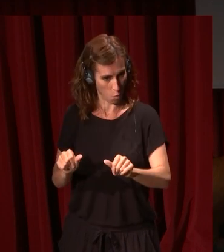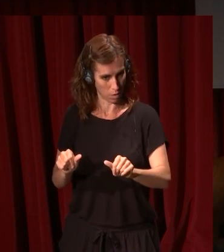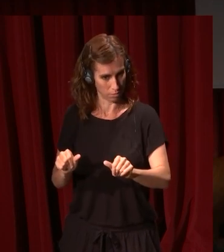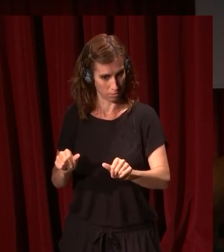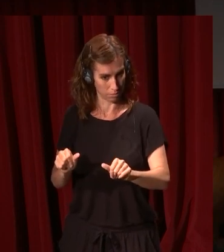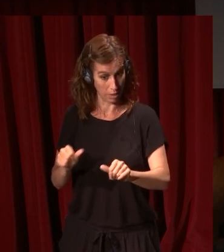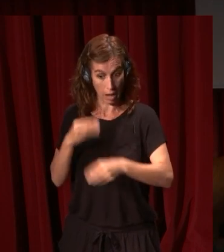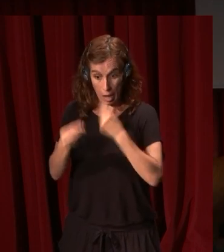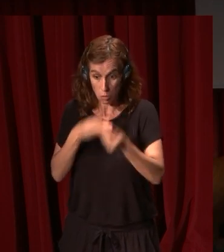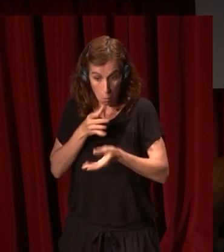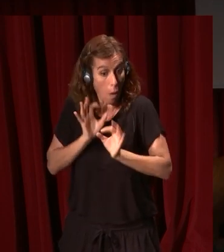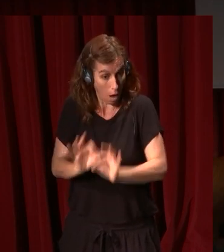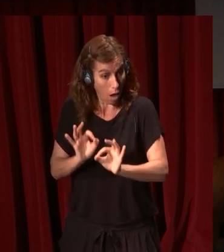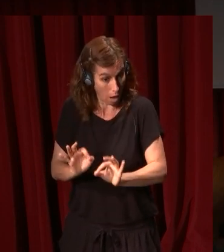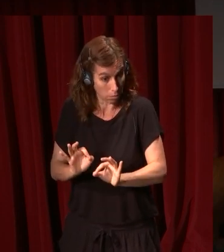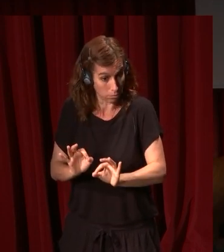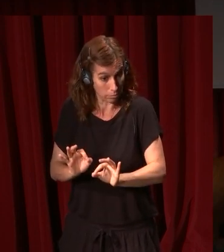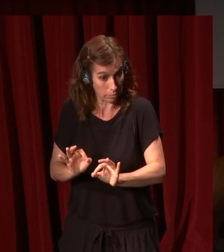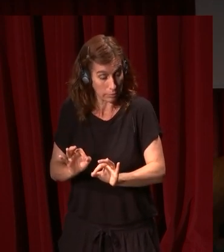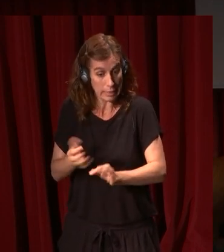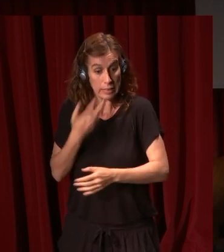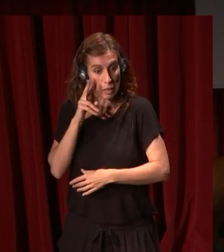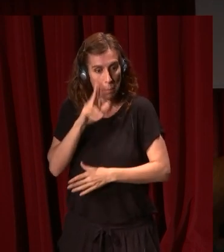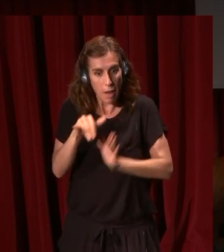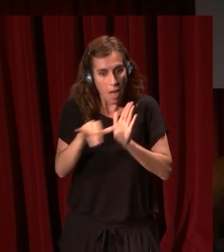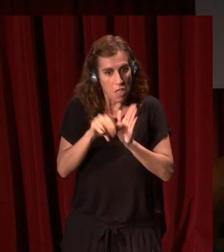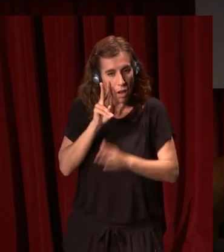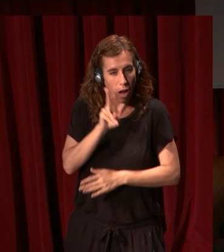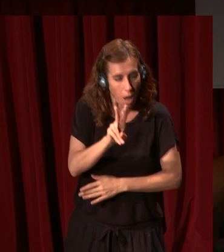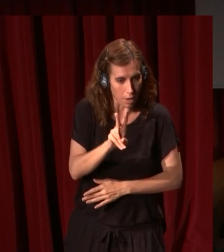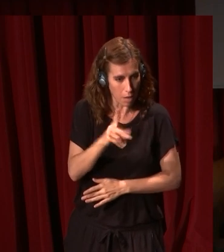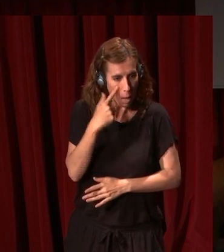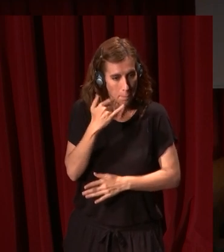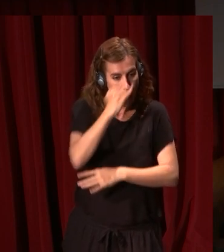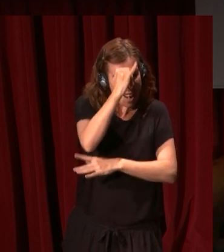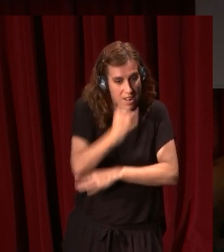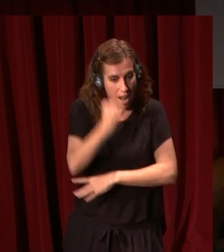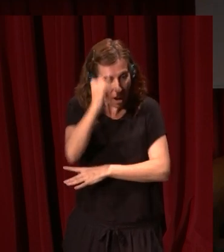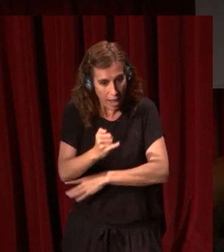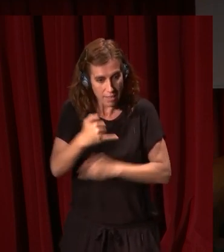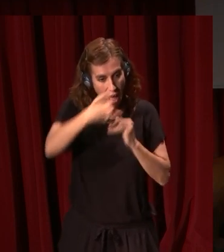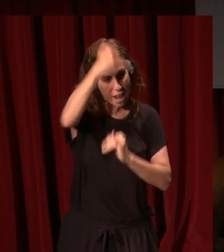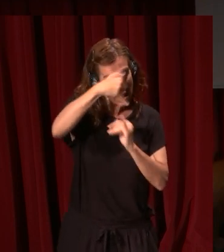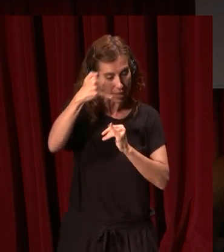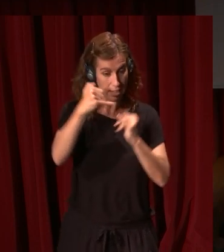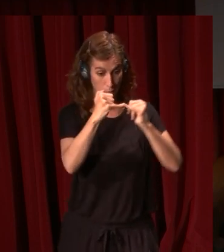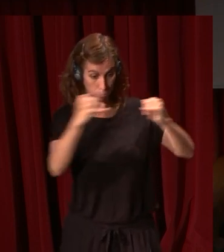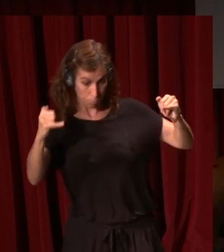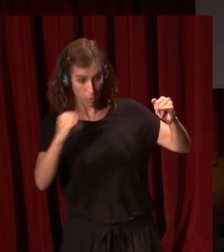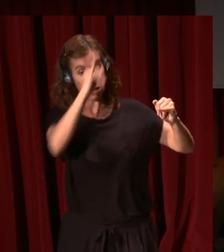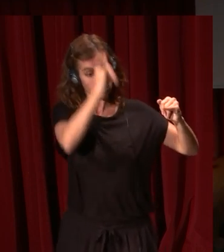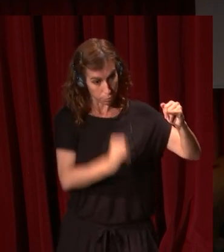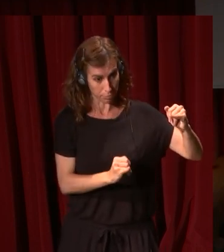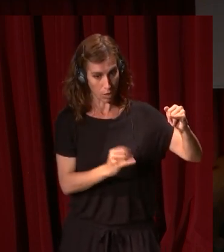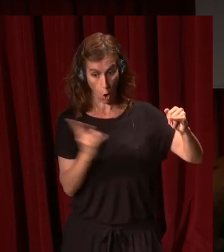no solo porque eran así. Uno, si lo miráis muy de cerca, veréis cómo van enfatizando las rayas o las líneas horizontales y verticales.